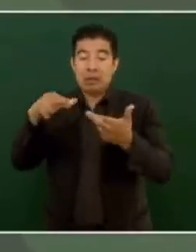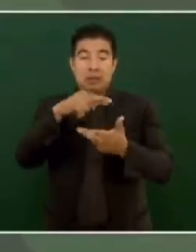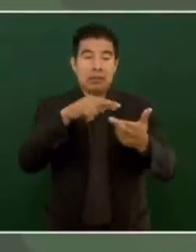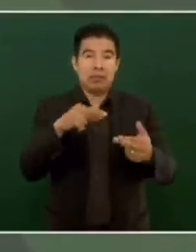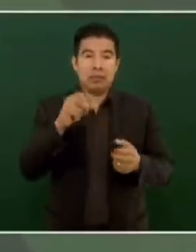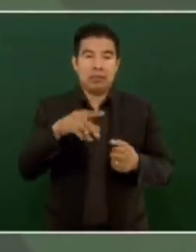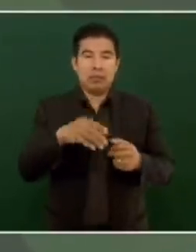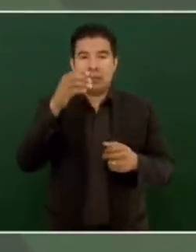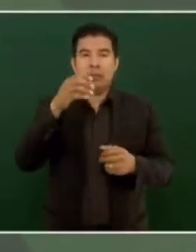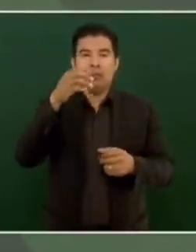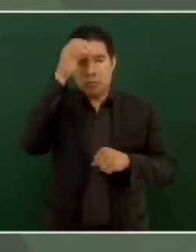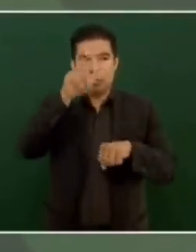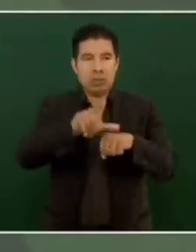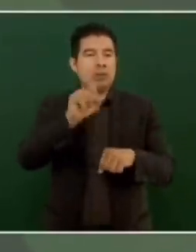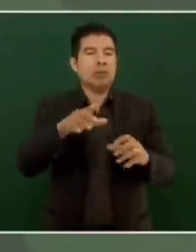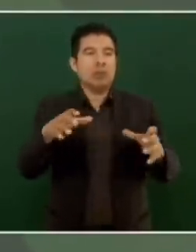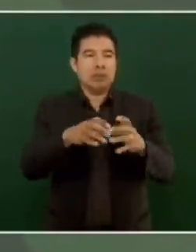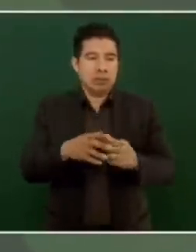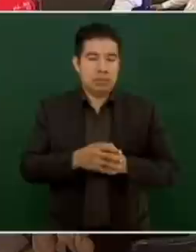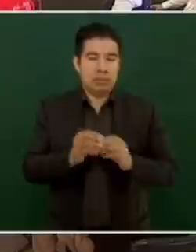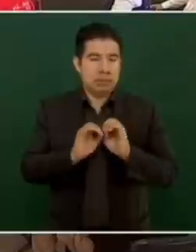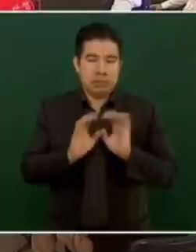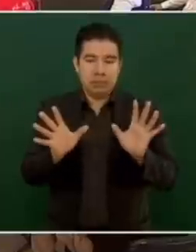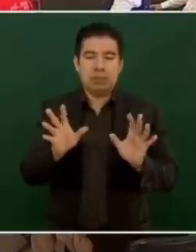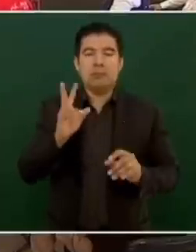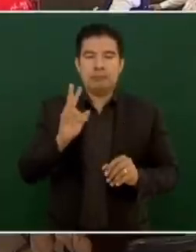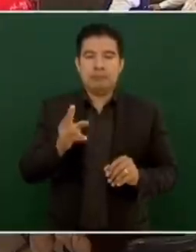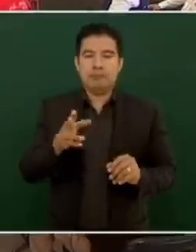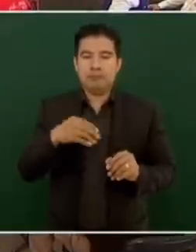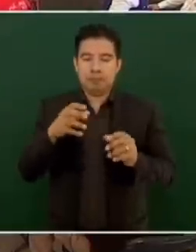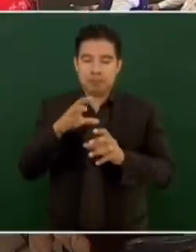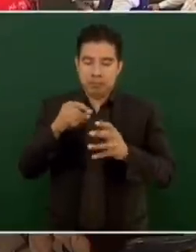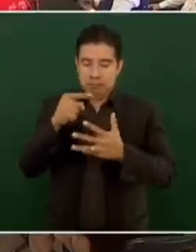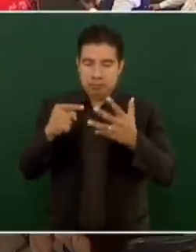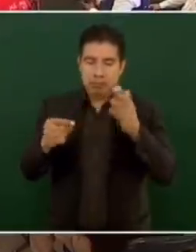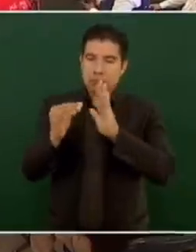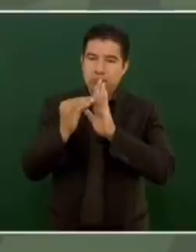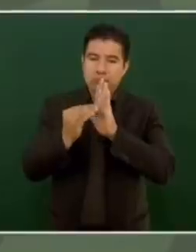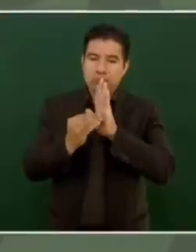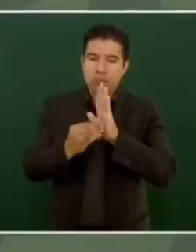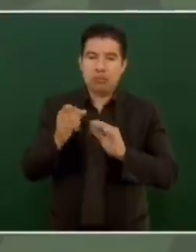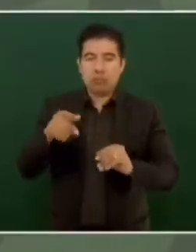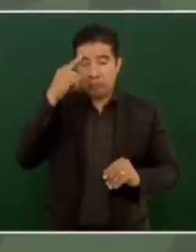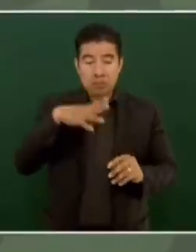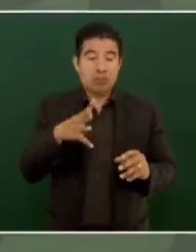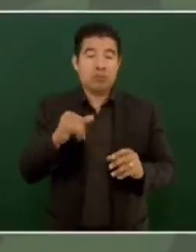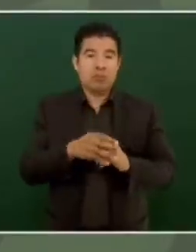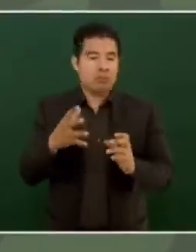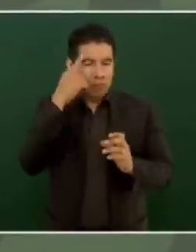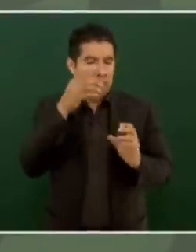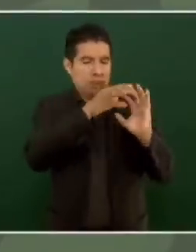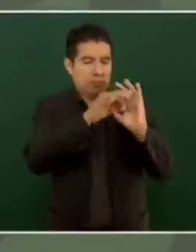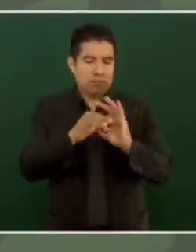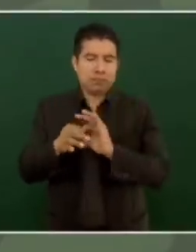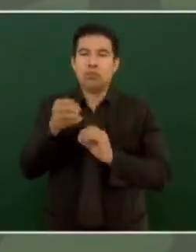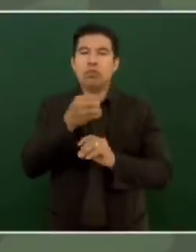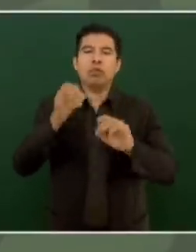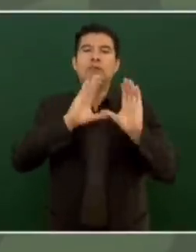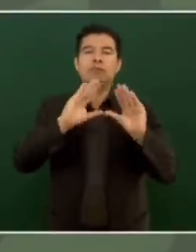lo cultural, pero sí tienen que ser contenidos acorde con una enseñanza